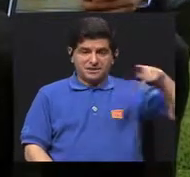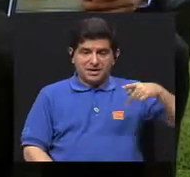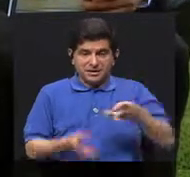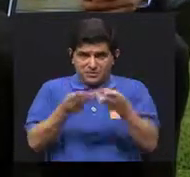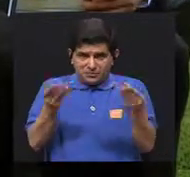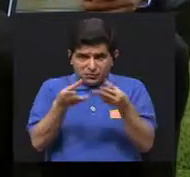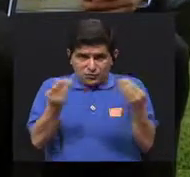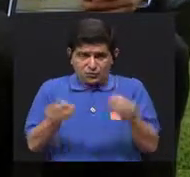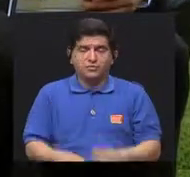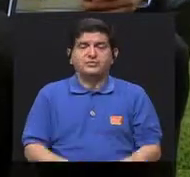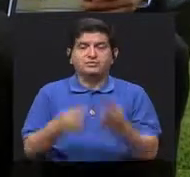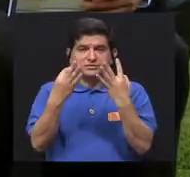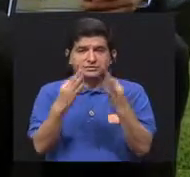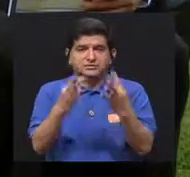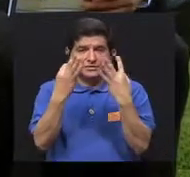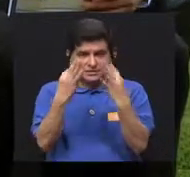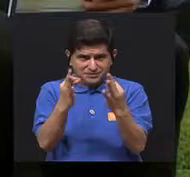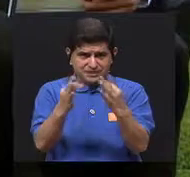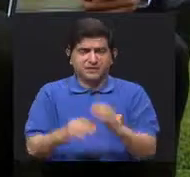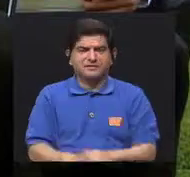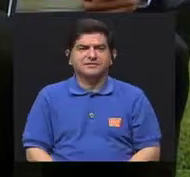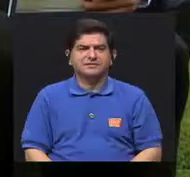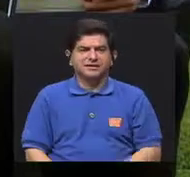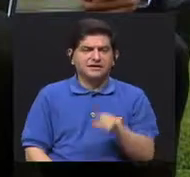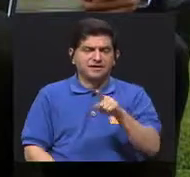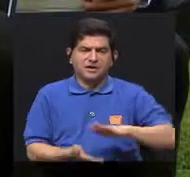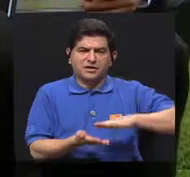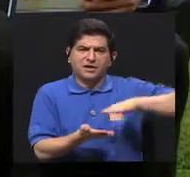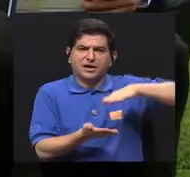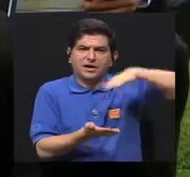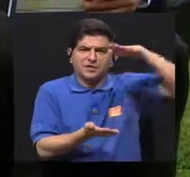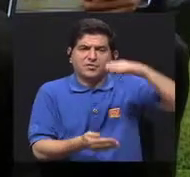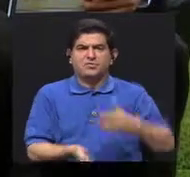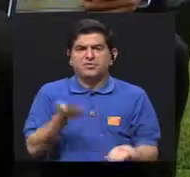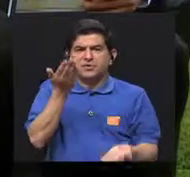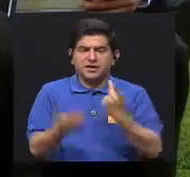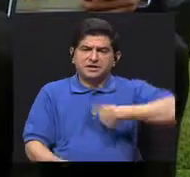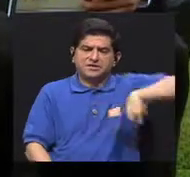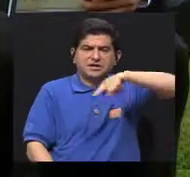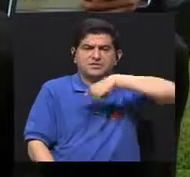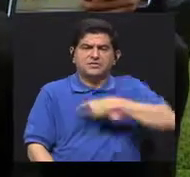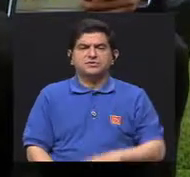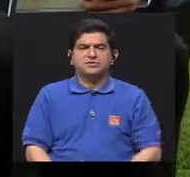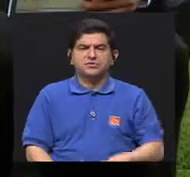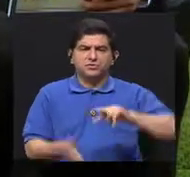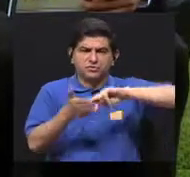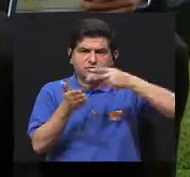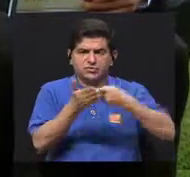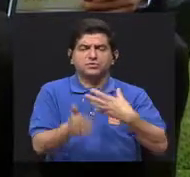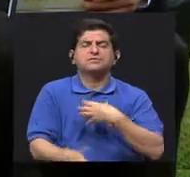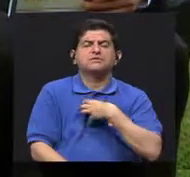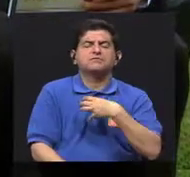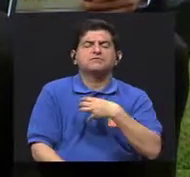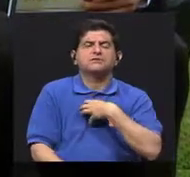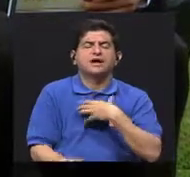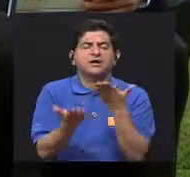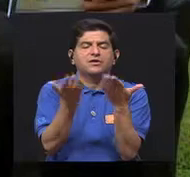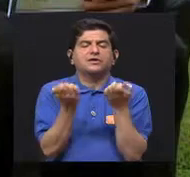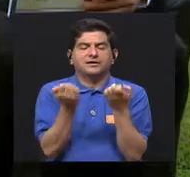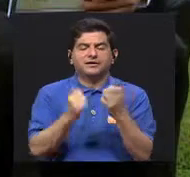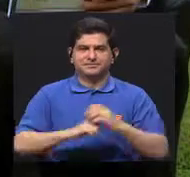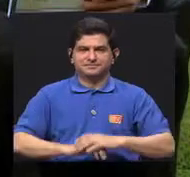ir generando y irlas, como quien dice, acumulando, puede ser que nosotros le demos el significado propio que